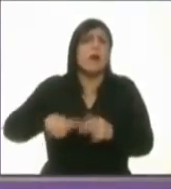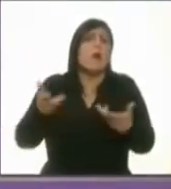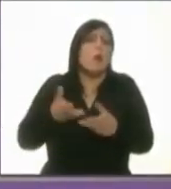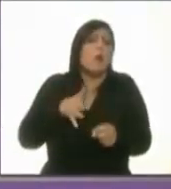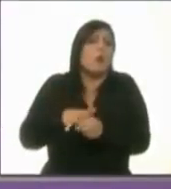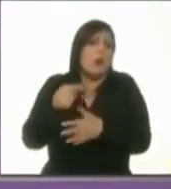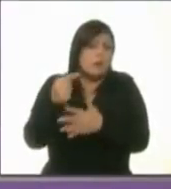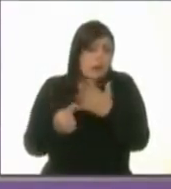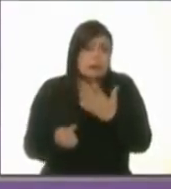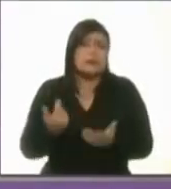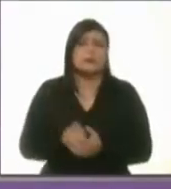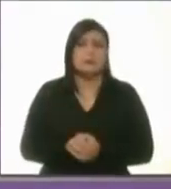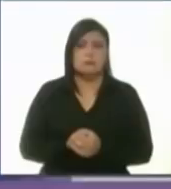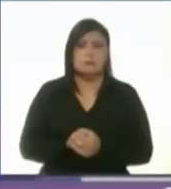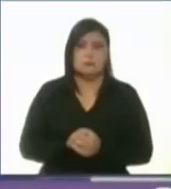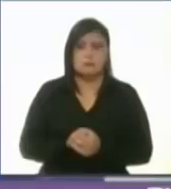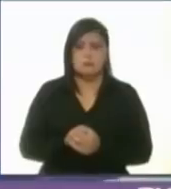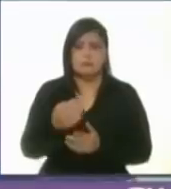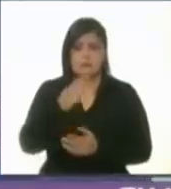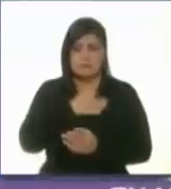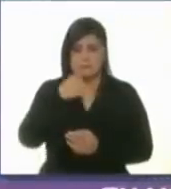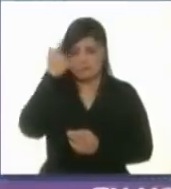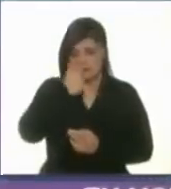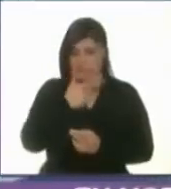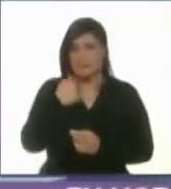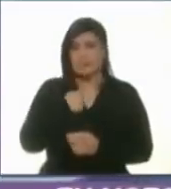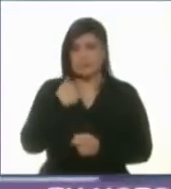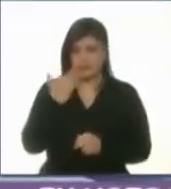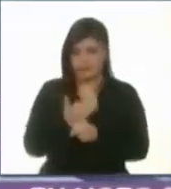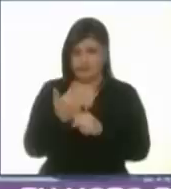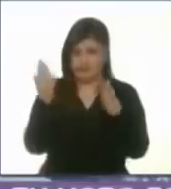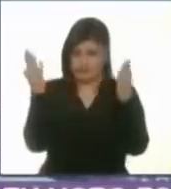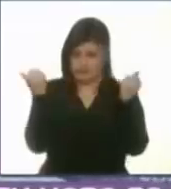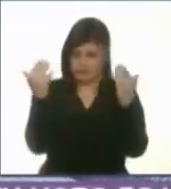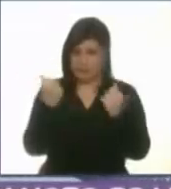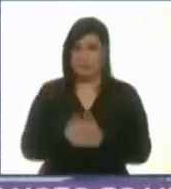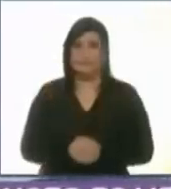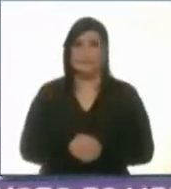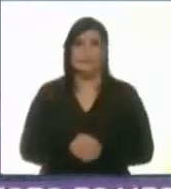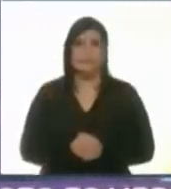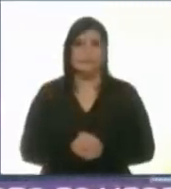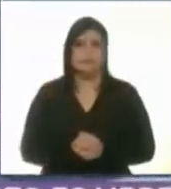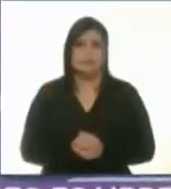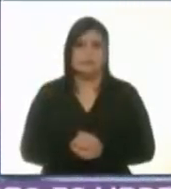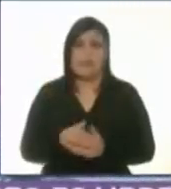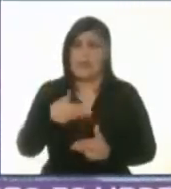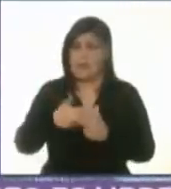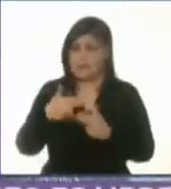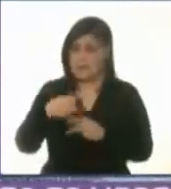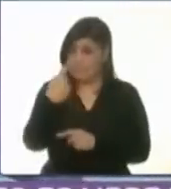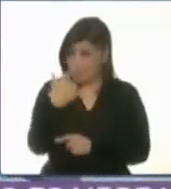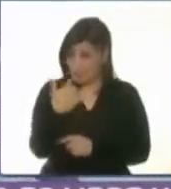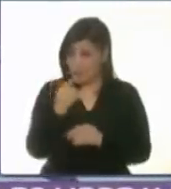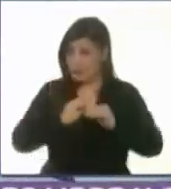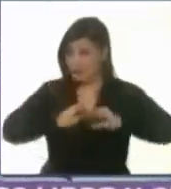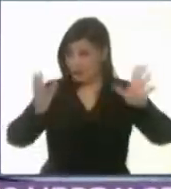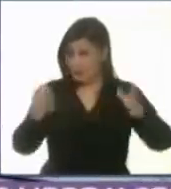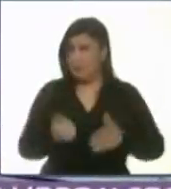Buenas noches y esta es mi despedida hasta el primero de julio por supuesto